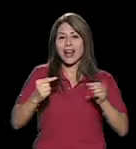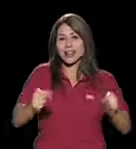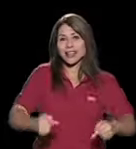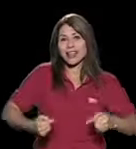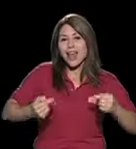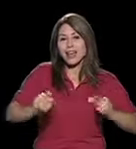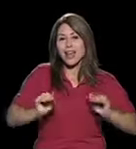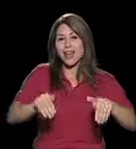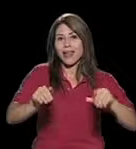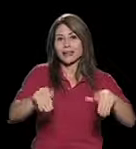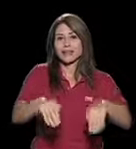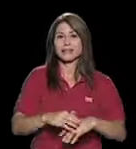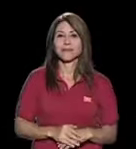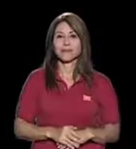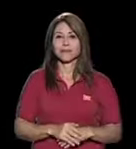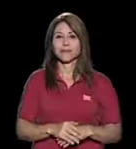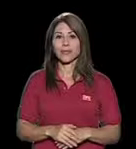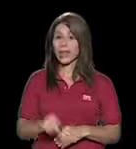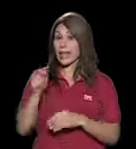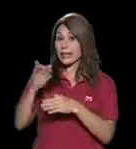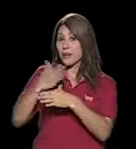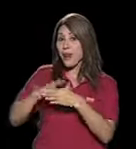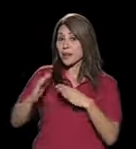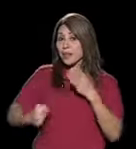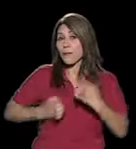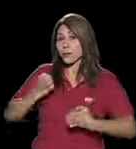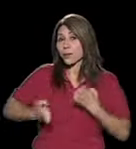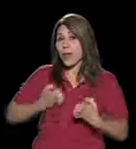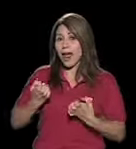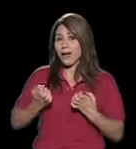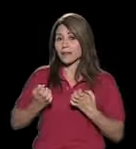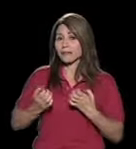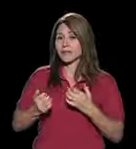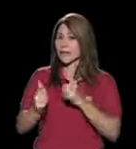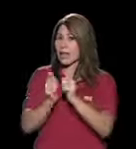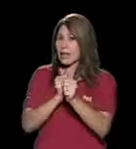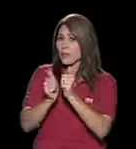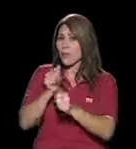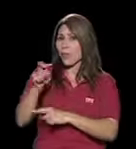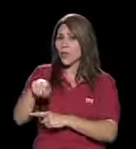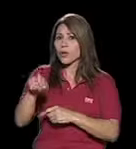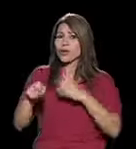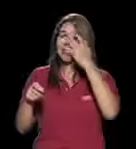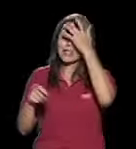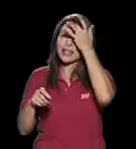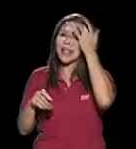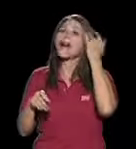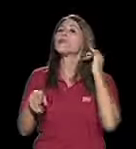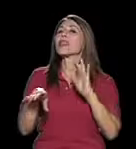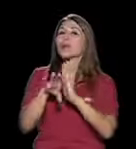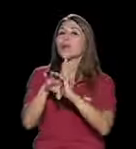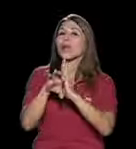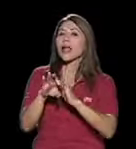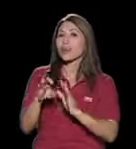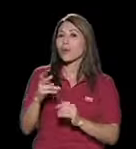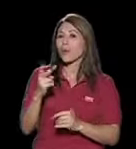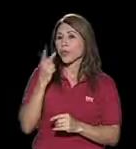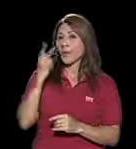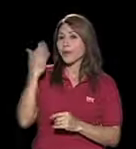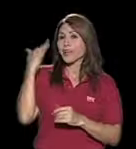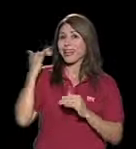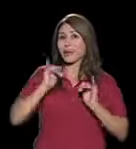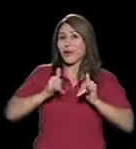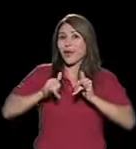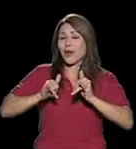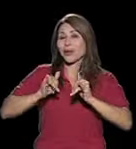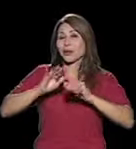Y esa parte emocional, verdad, que el deporte lo necesita y lo vemos, por ejemplo, ahora en